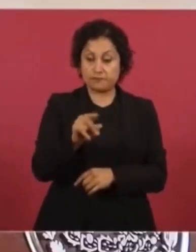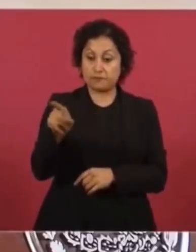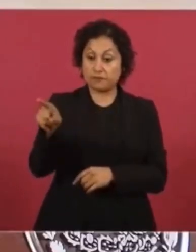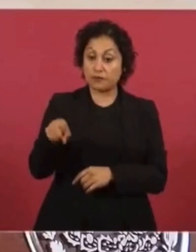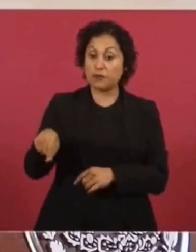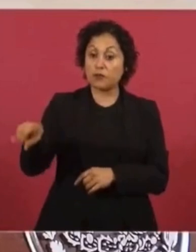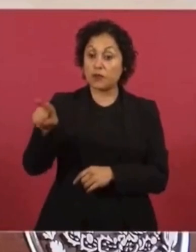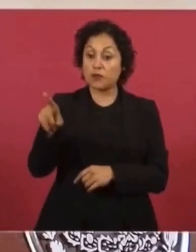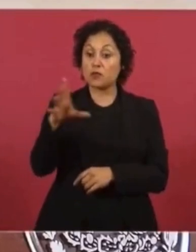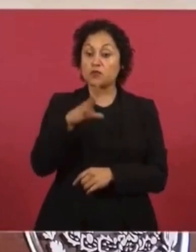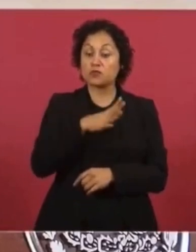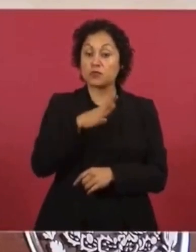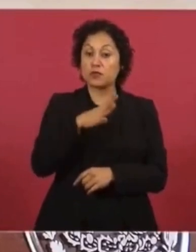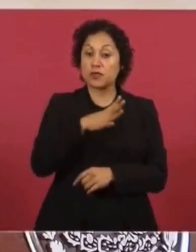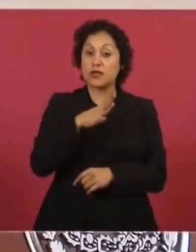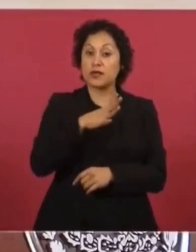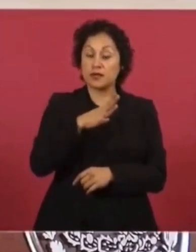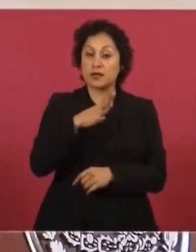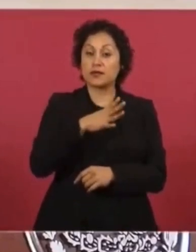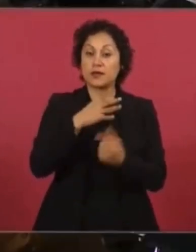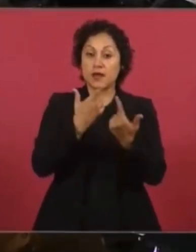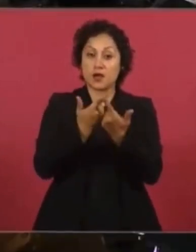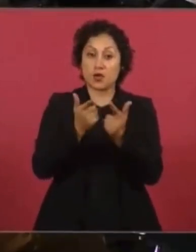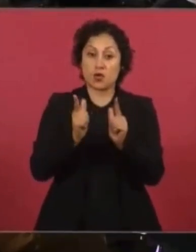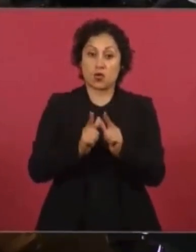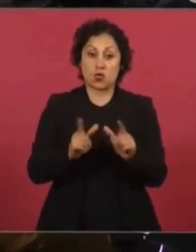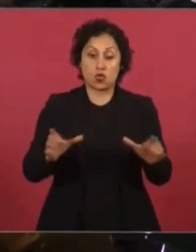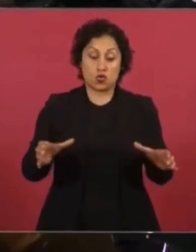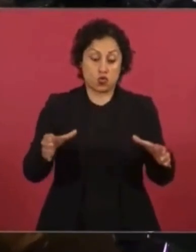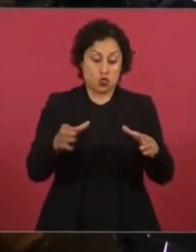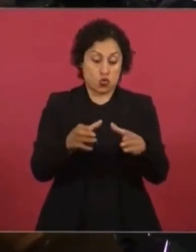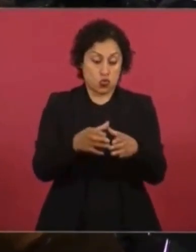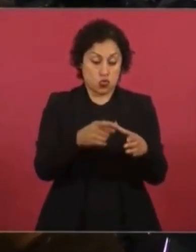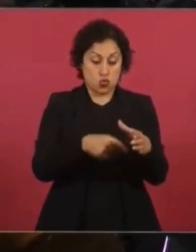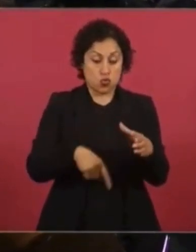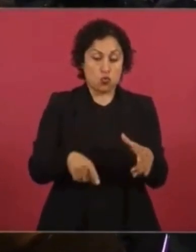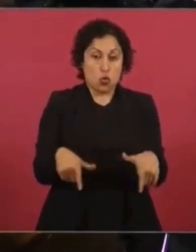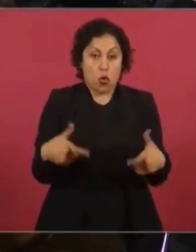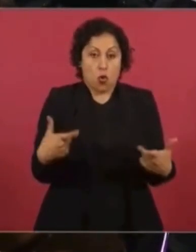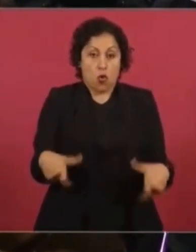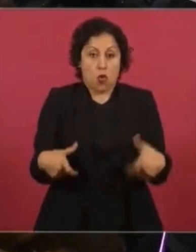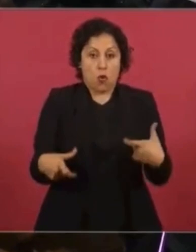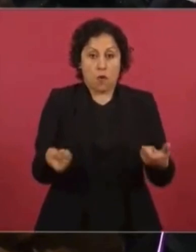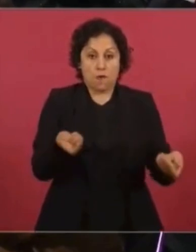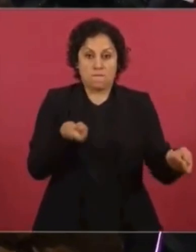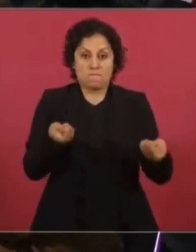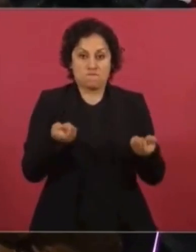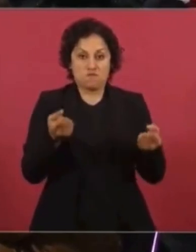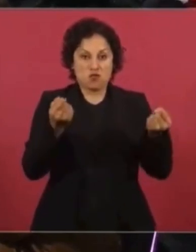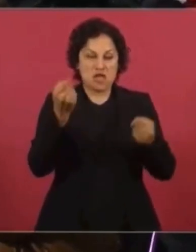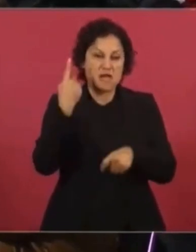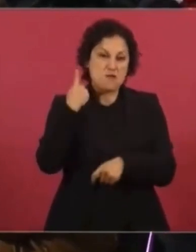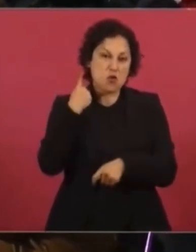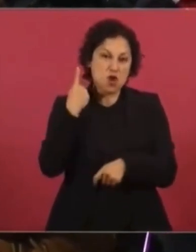del poder económico y del poder político en todas las,